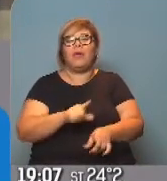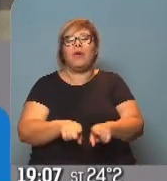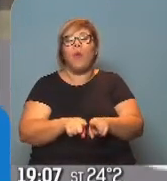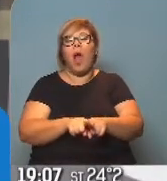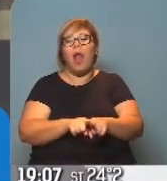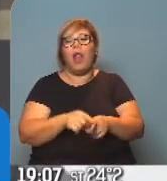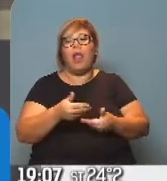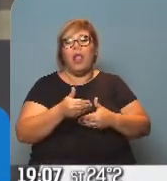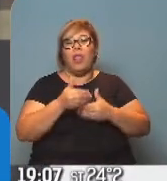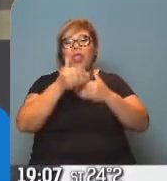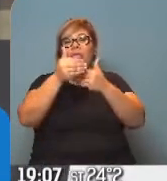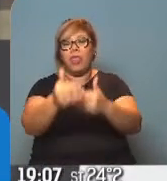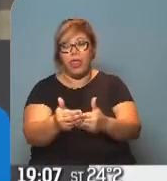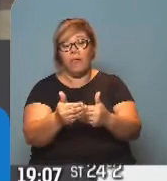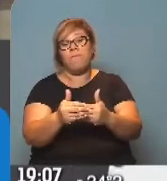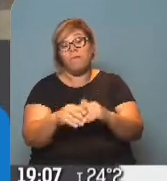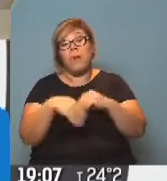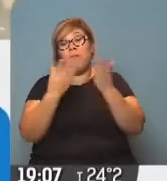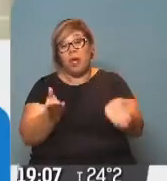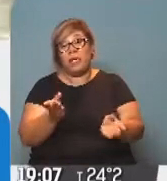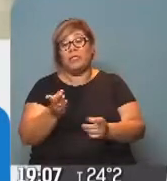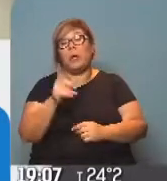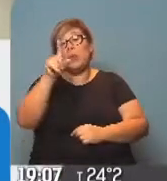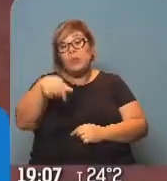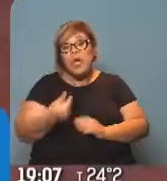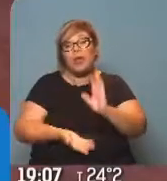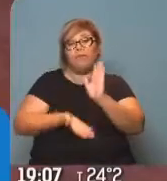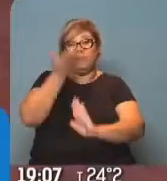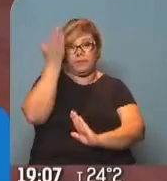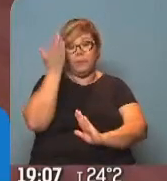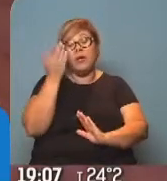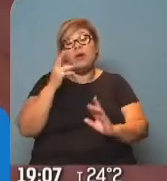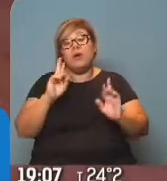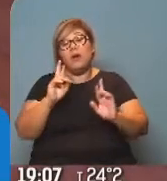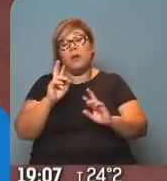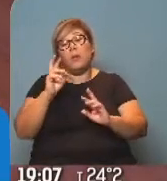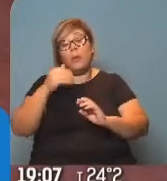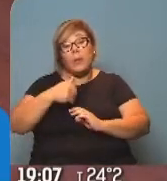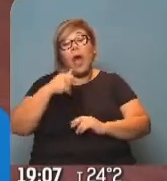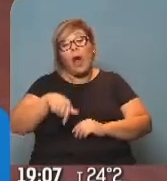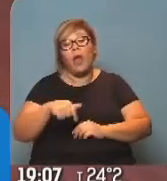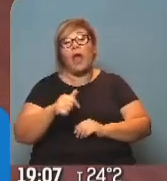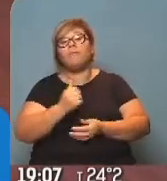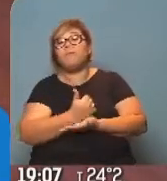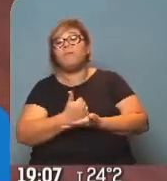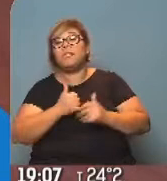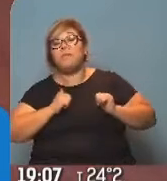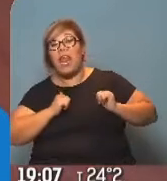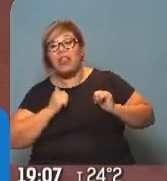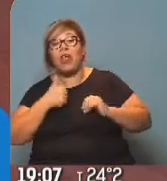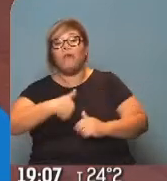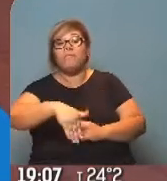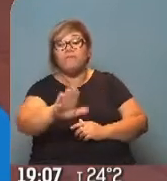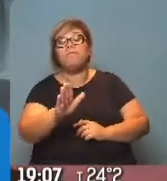poco las ventas a la espera de una mejor cotización más adelante. Hay un plano de situación que tiene casi dos polos te diría. Por un lado,